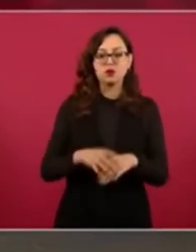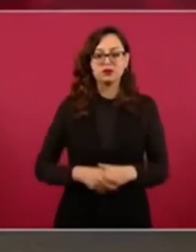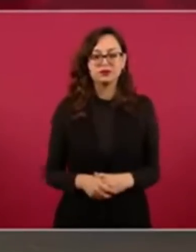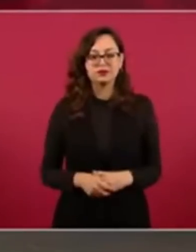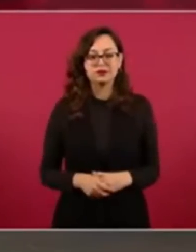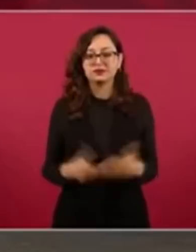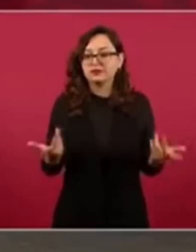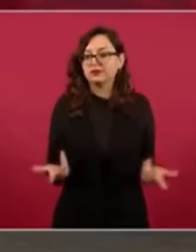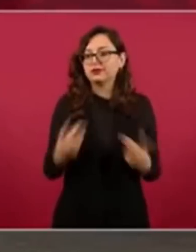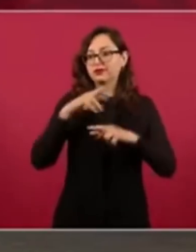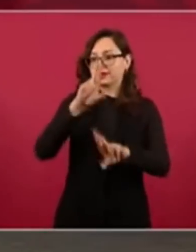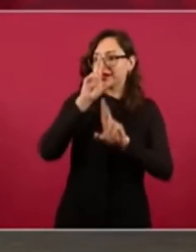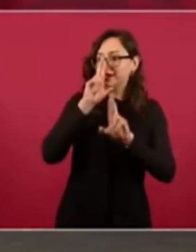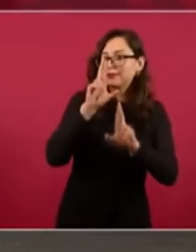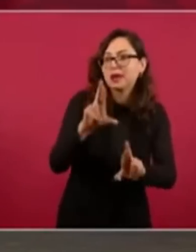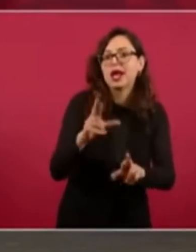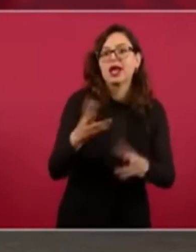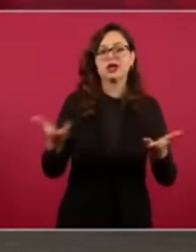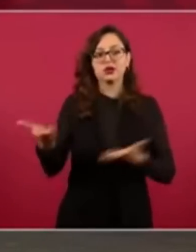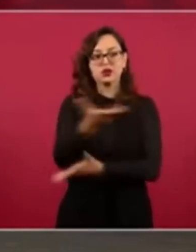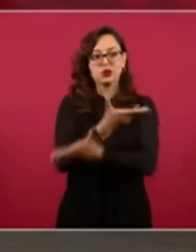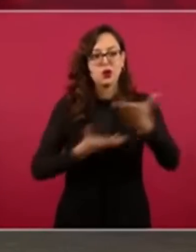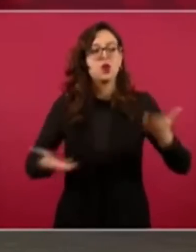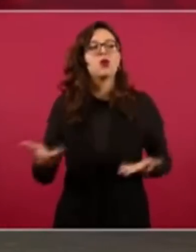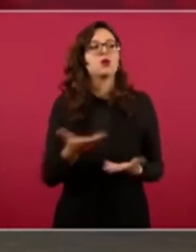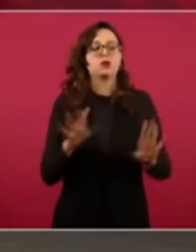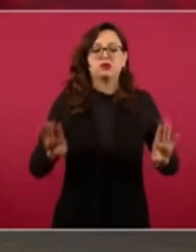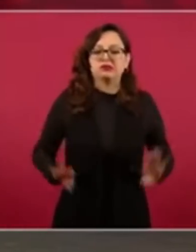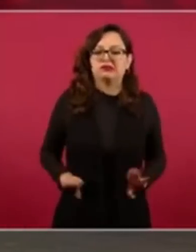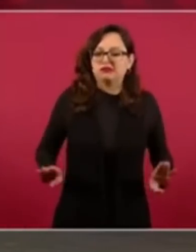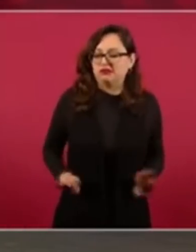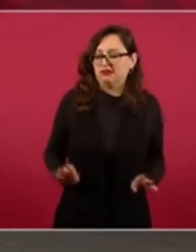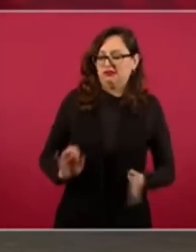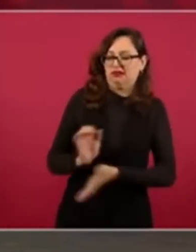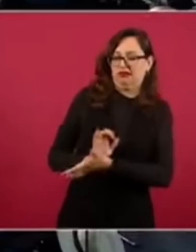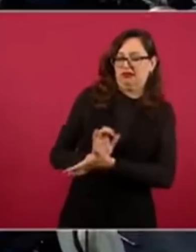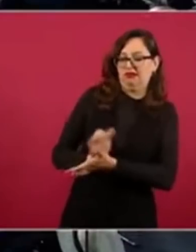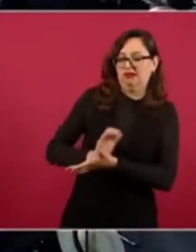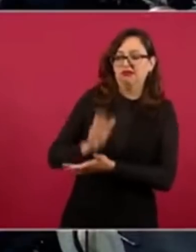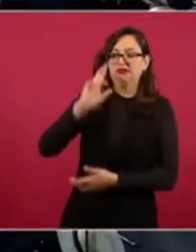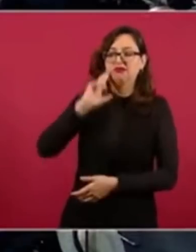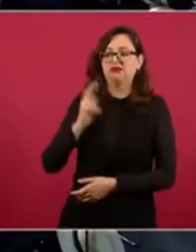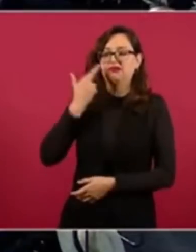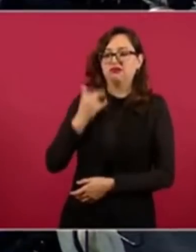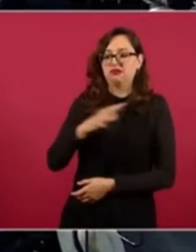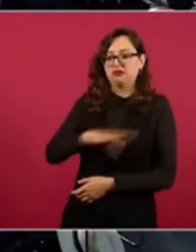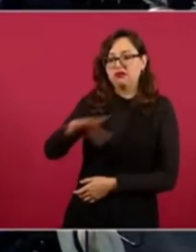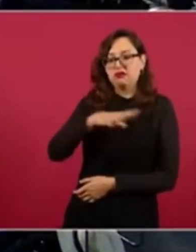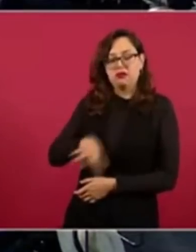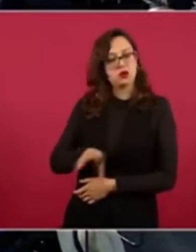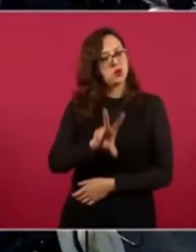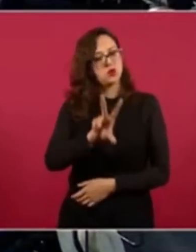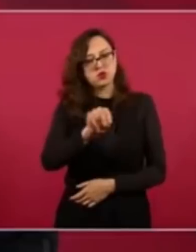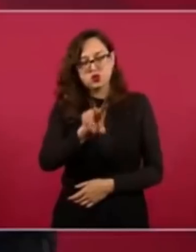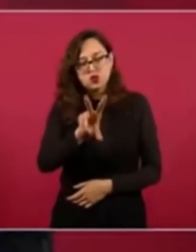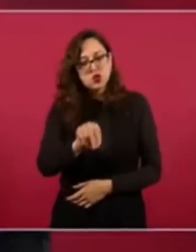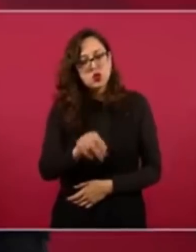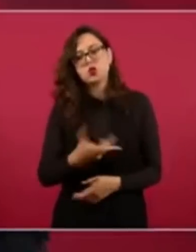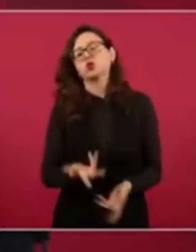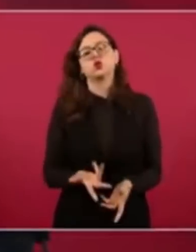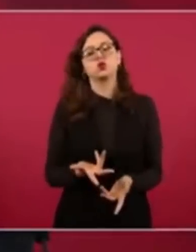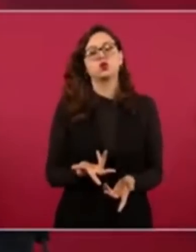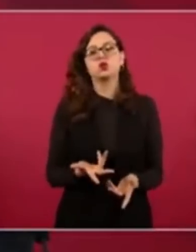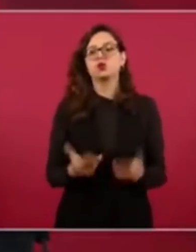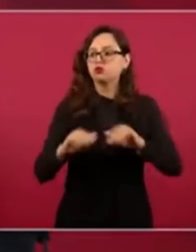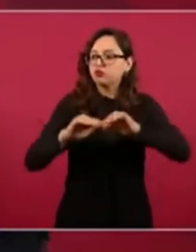clasistas, que no sean racistas, que no discriminen, que no humillen, que no se